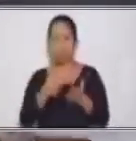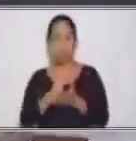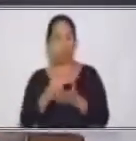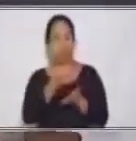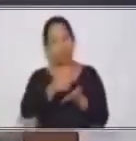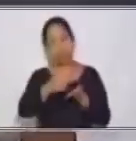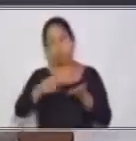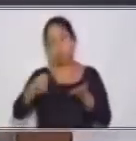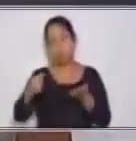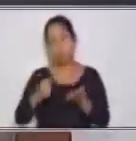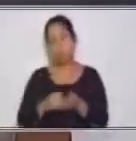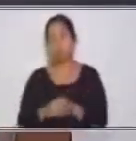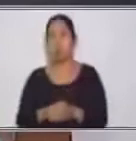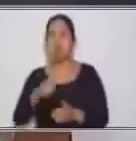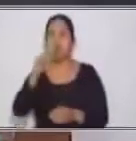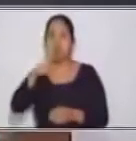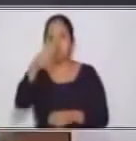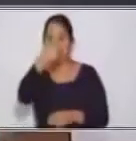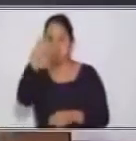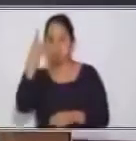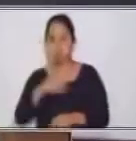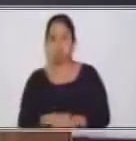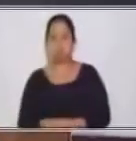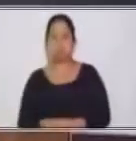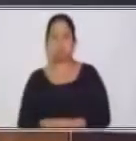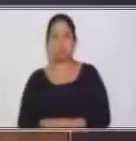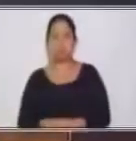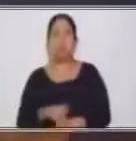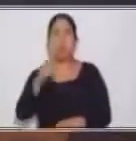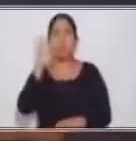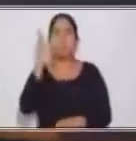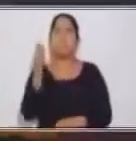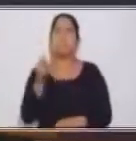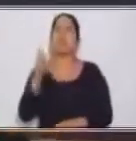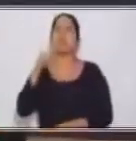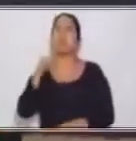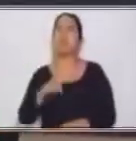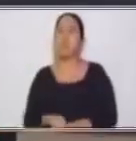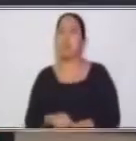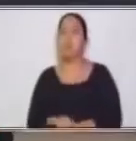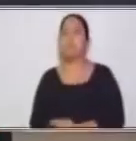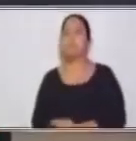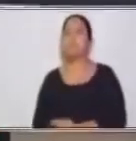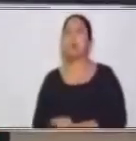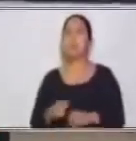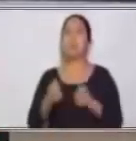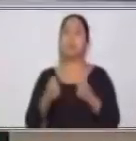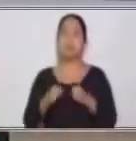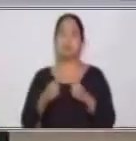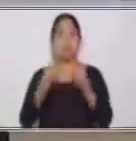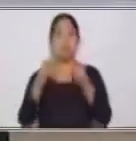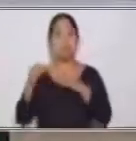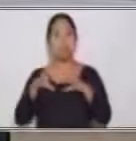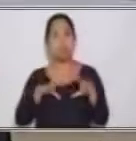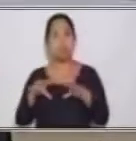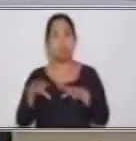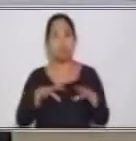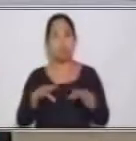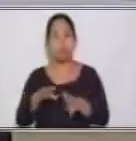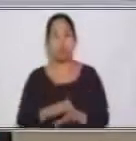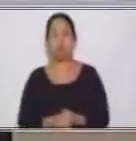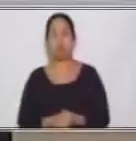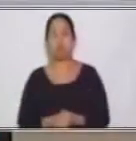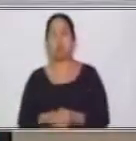correspondientes al día de hoy. Porque el día de hoy vamos a realizar una cantidad de ejercicios de aplicación